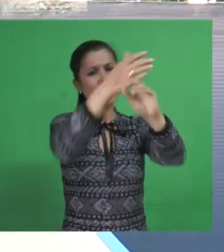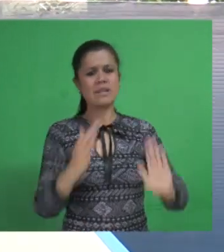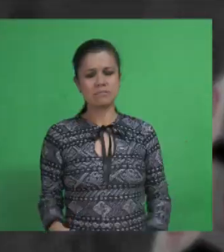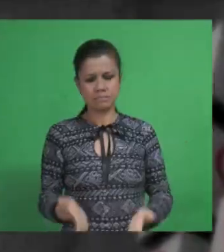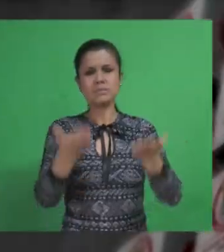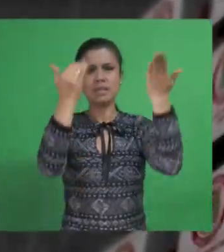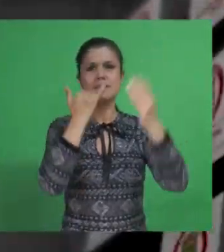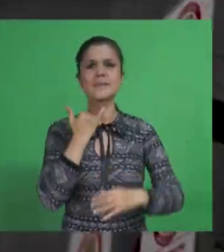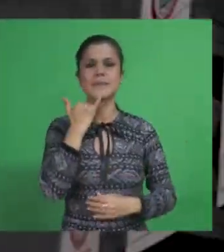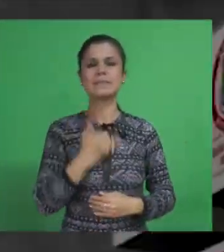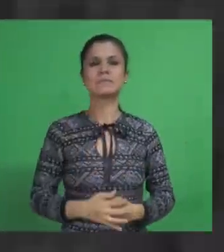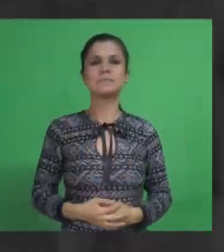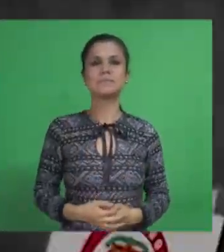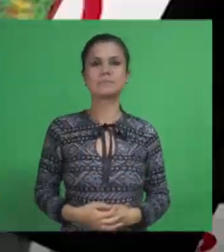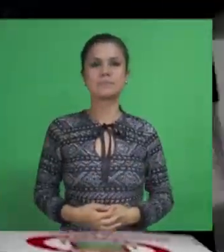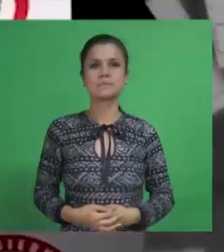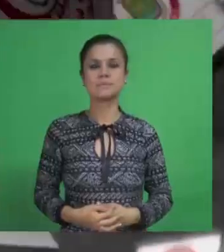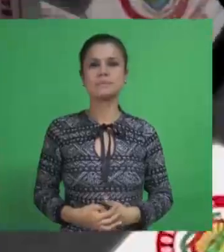de nuestro municipio.